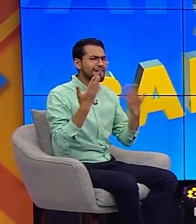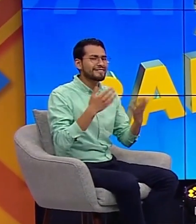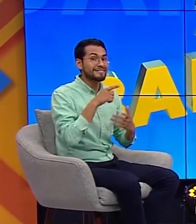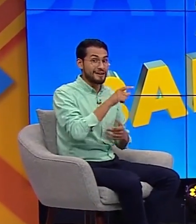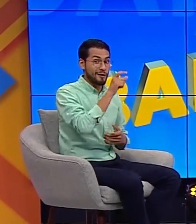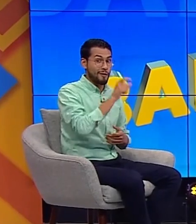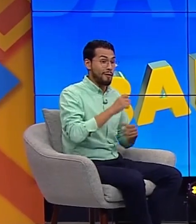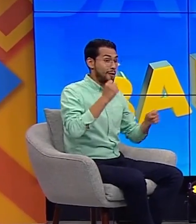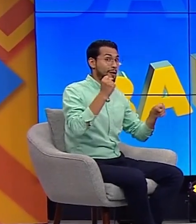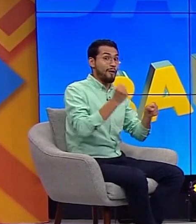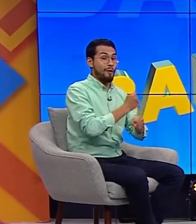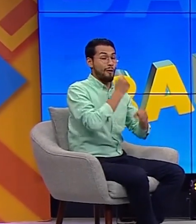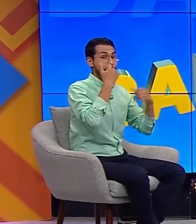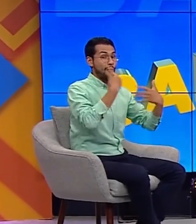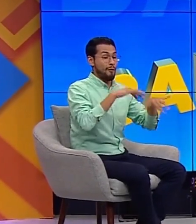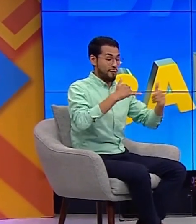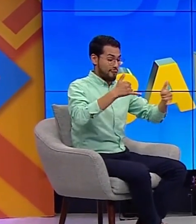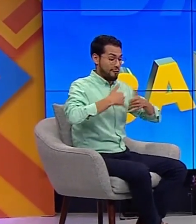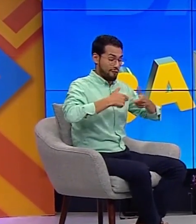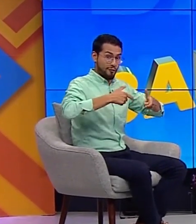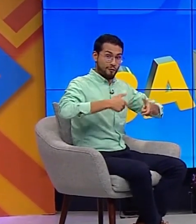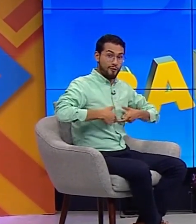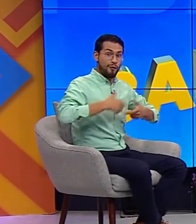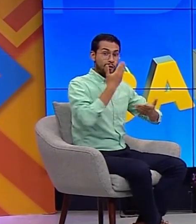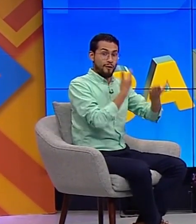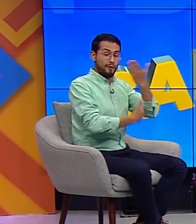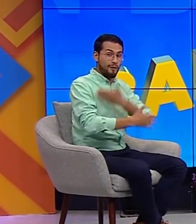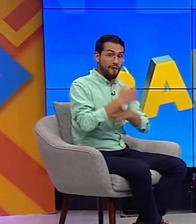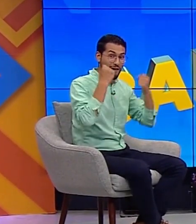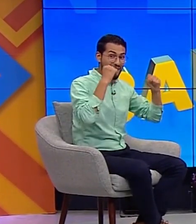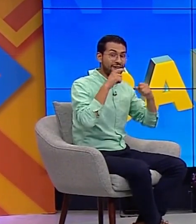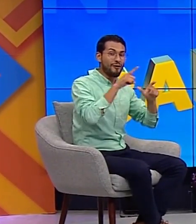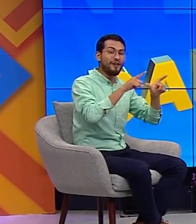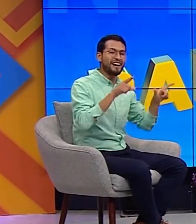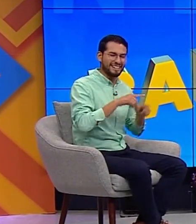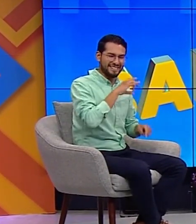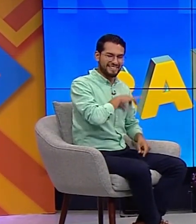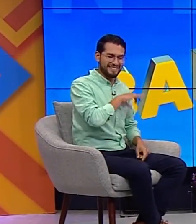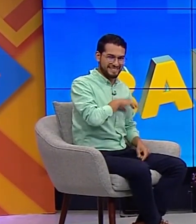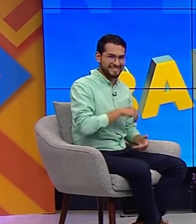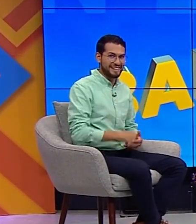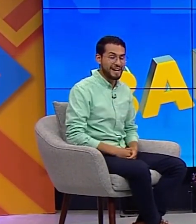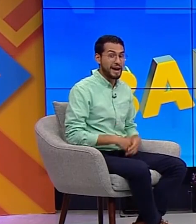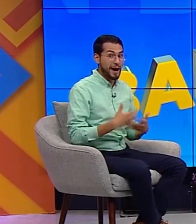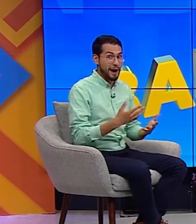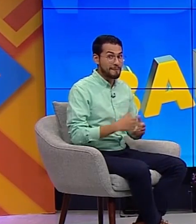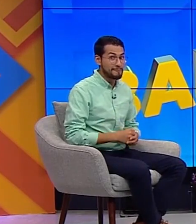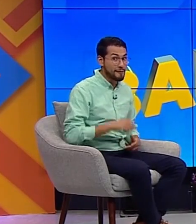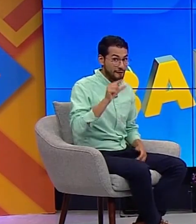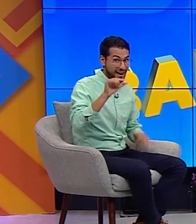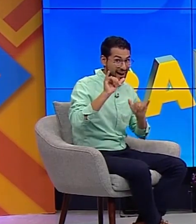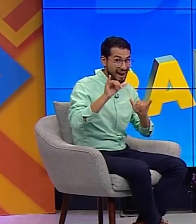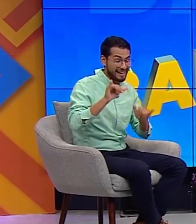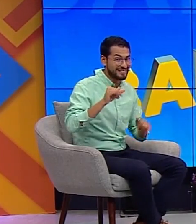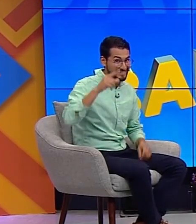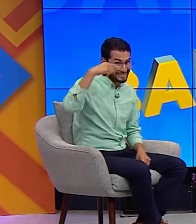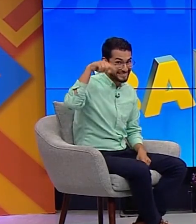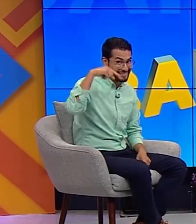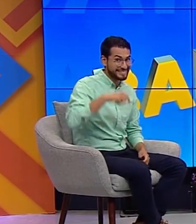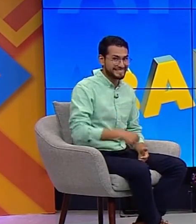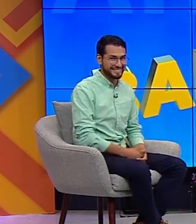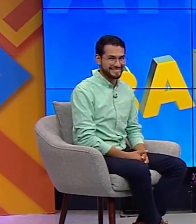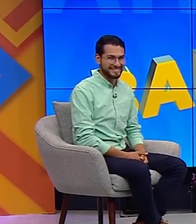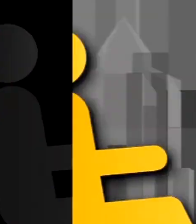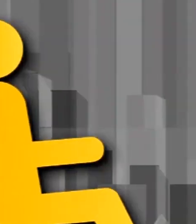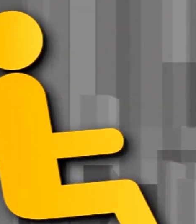los medallistas Sí, nuestros campeones Para deportistas Que estuvieron en Santiago de Chile Así que no se muevan Quédense con